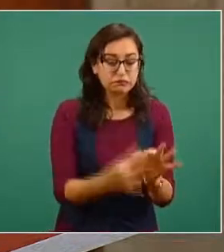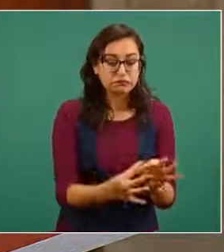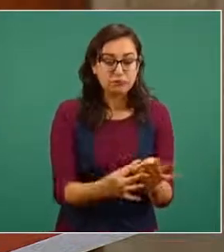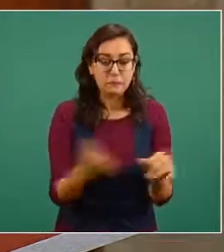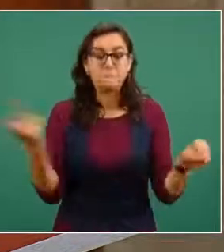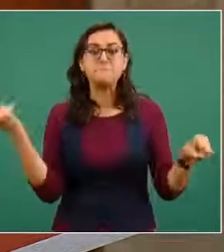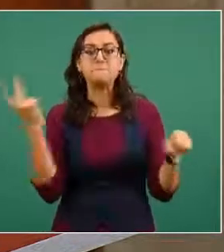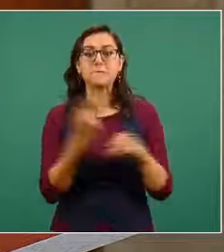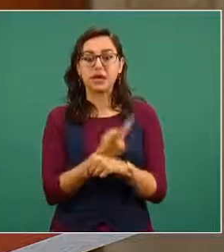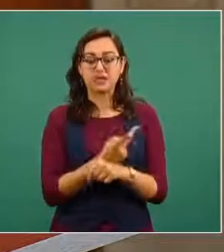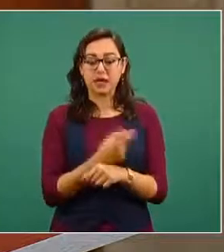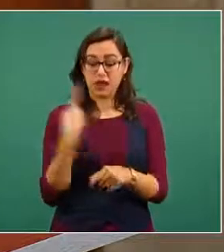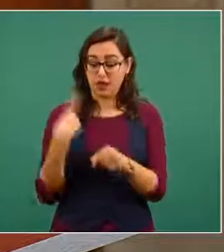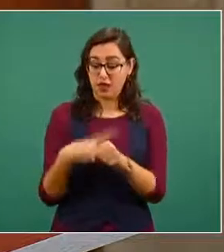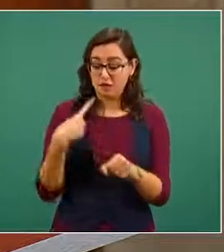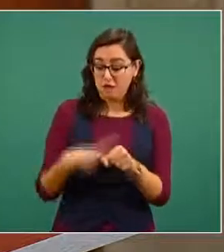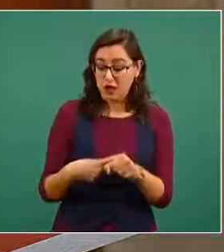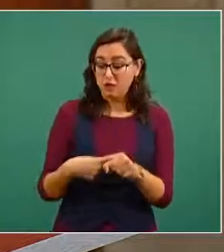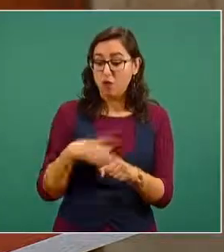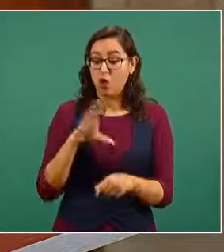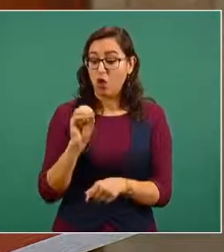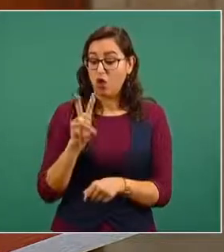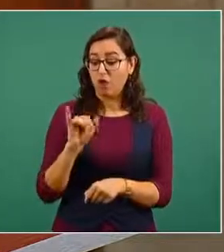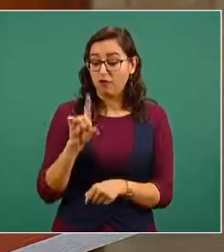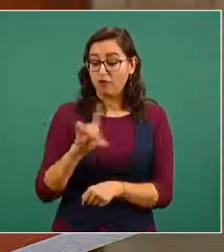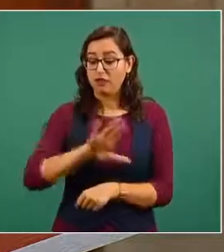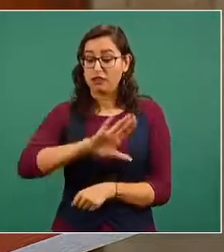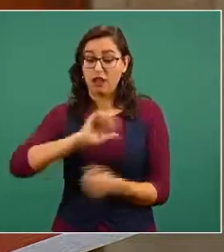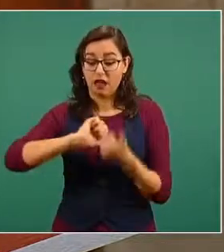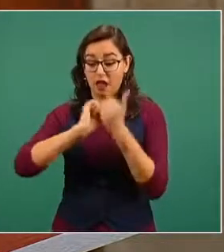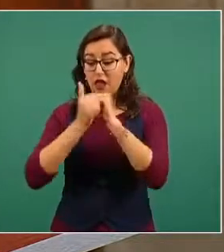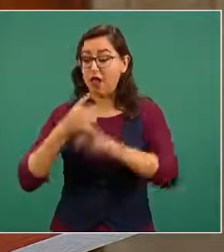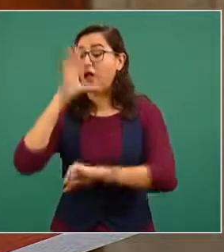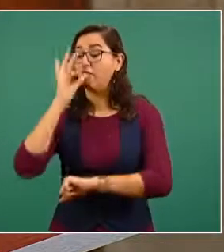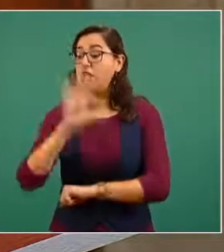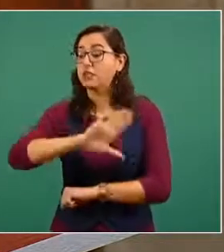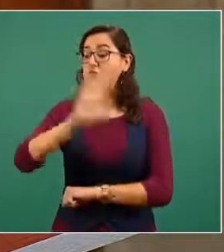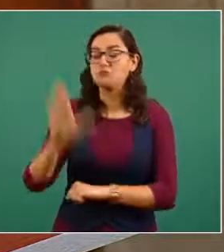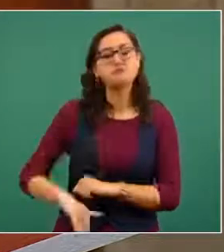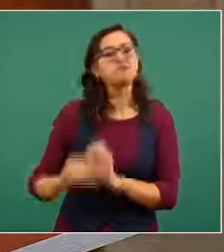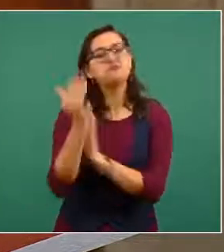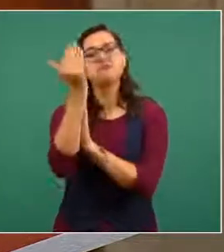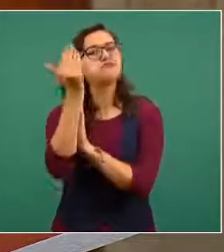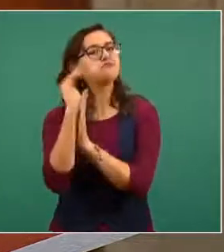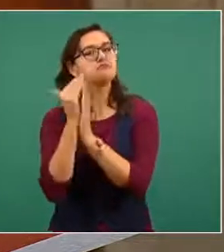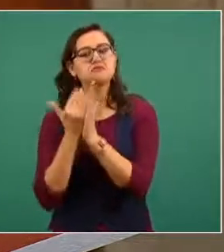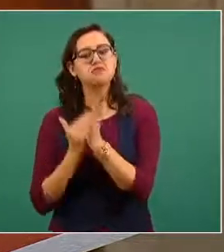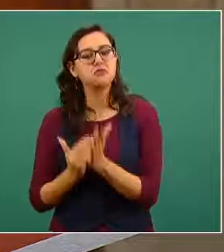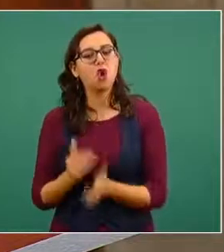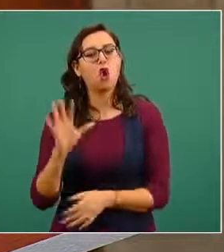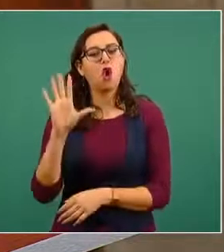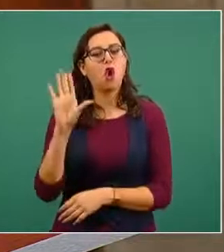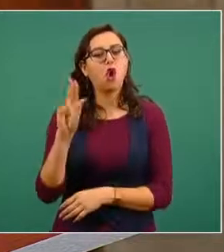la mortalidad el fallecimiento por covid hasta un 80 por ciento